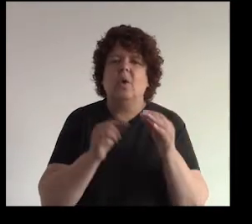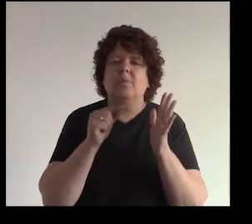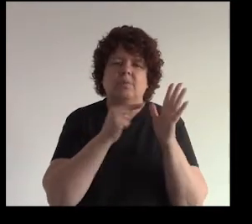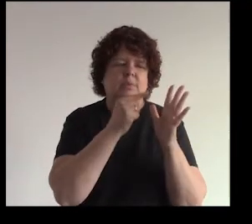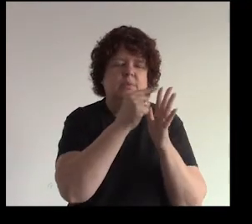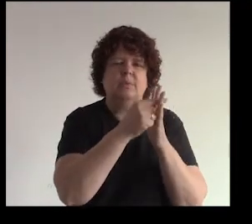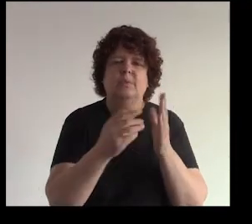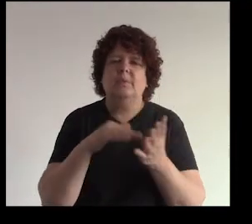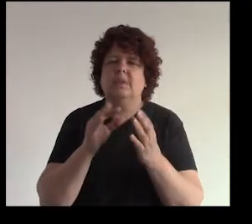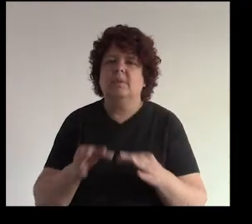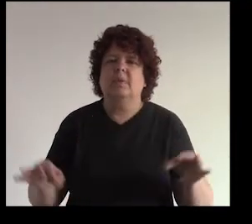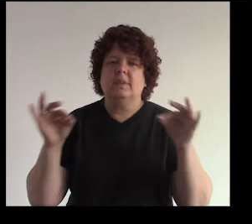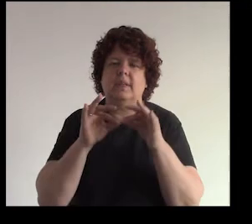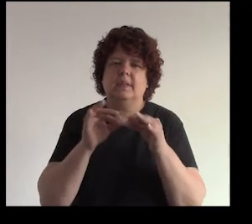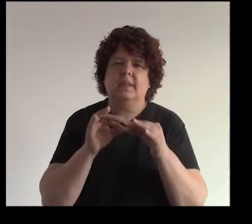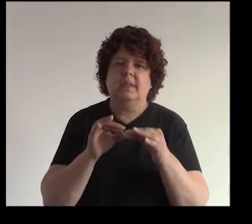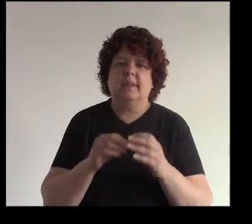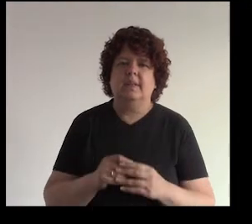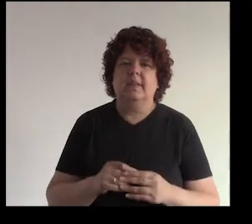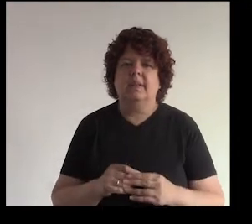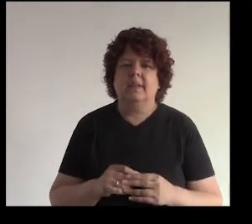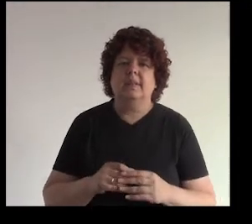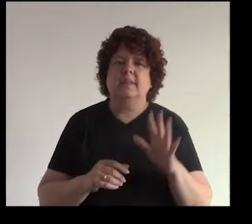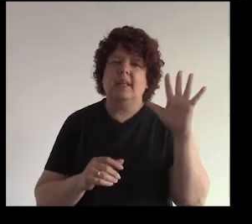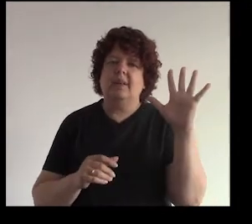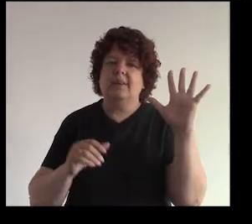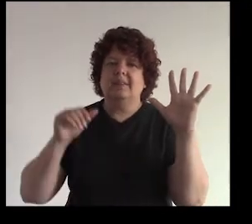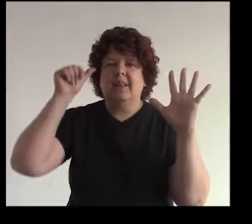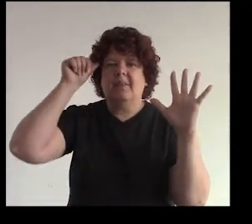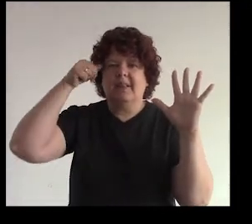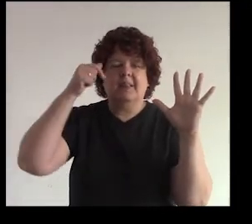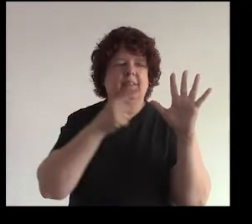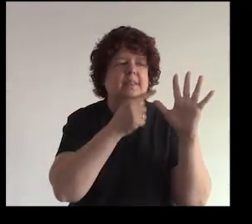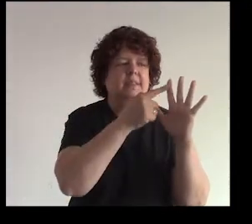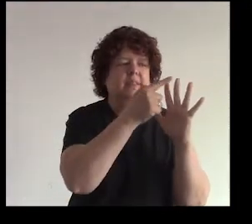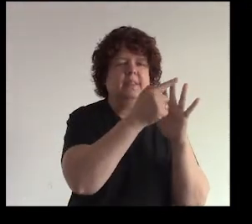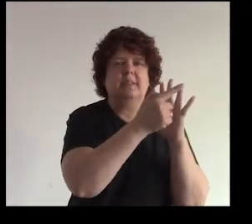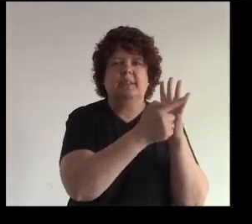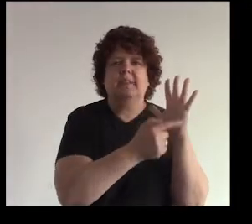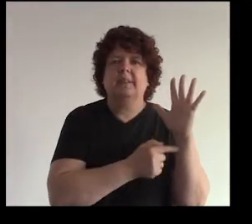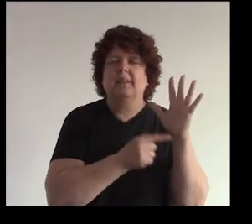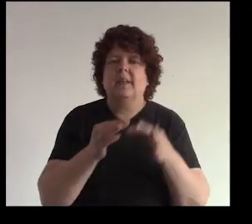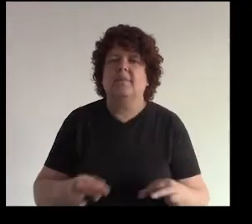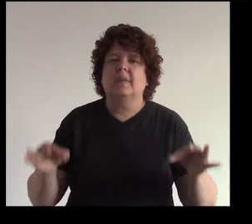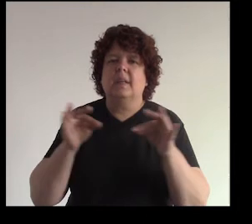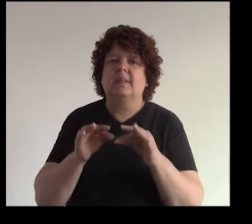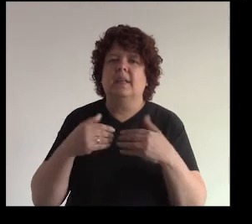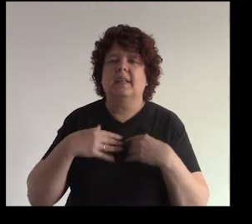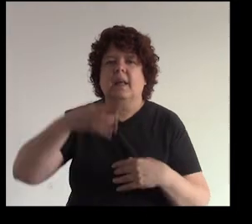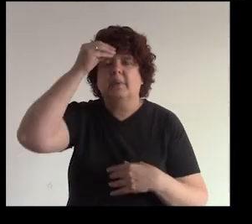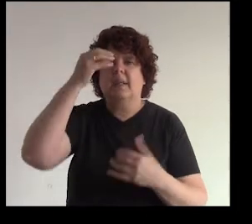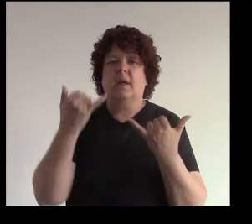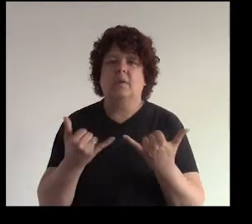importantes ¿recuerdan cuando iniciamos la transmisión la manito de cinco? estos son los cinco puntos importantes